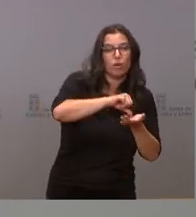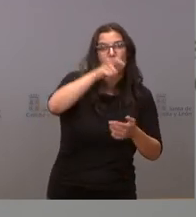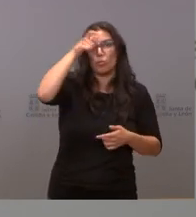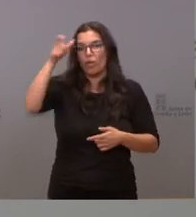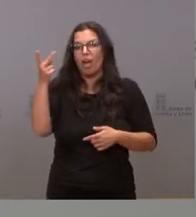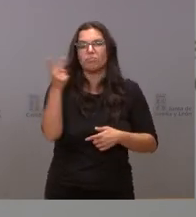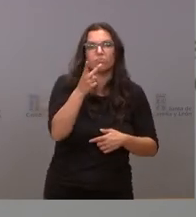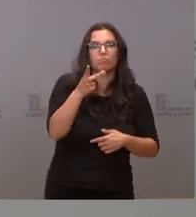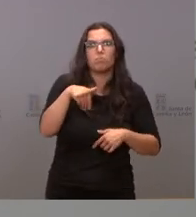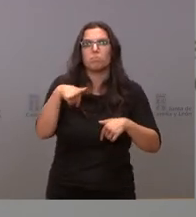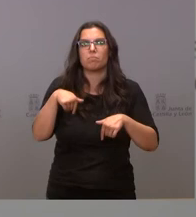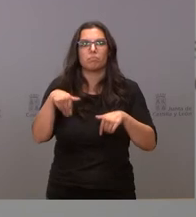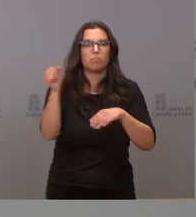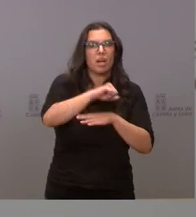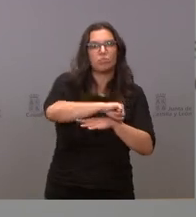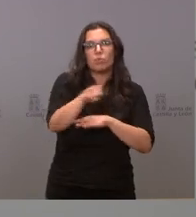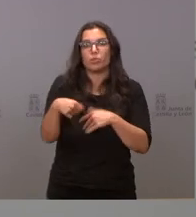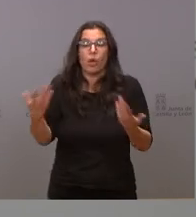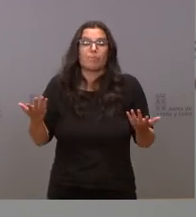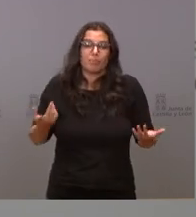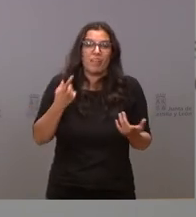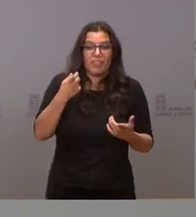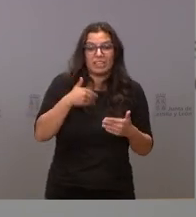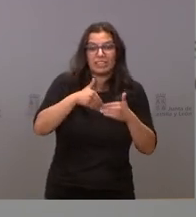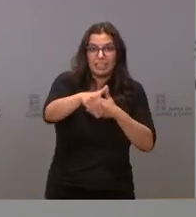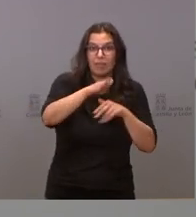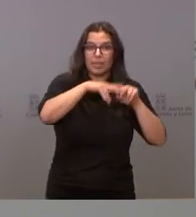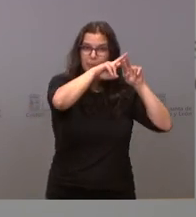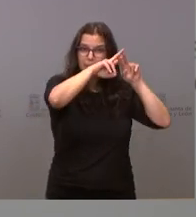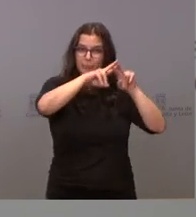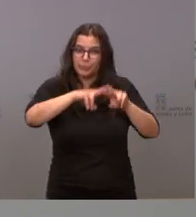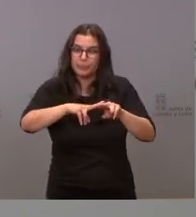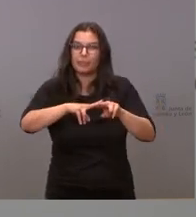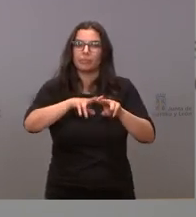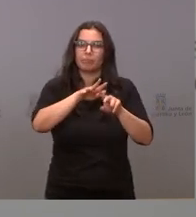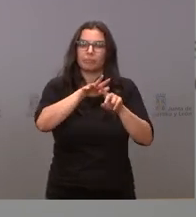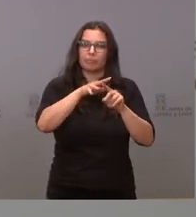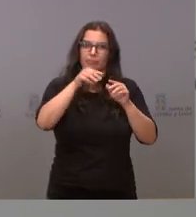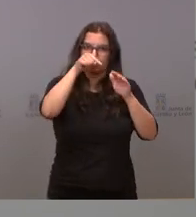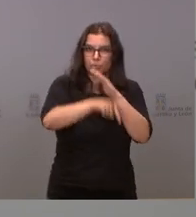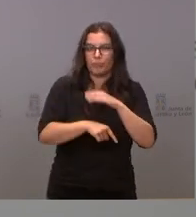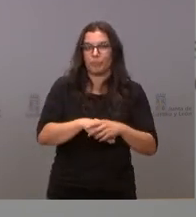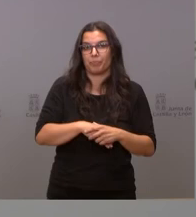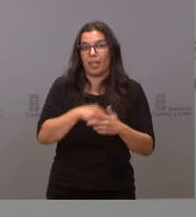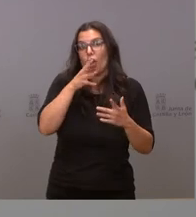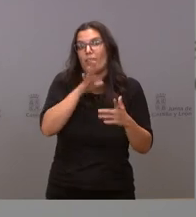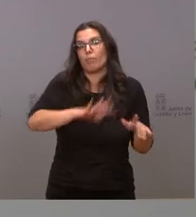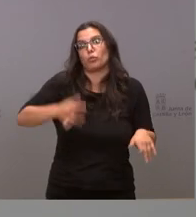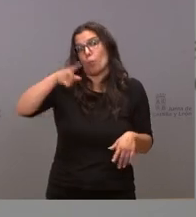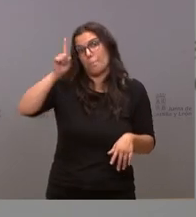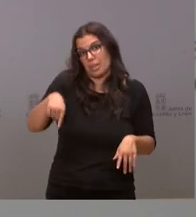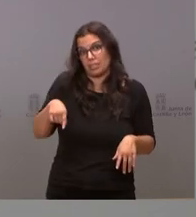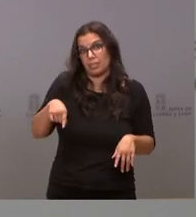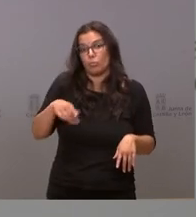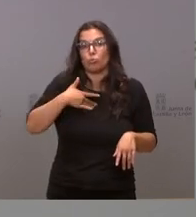rural bueno como digo habrá ocasión y circunstancias para reflexionar llevamos un mes cuando